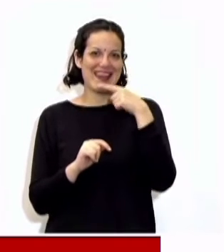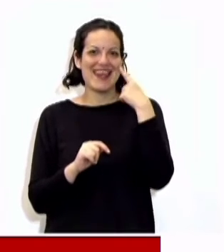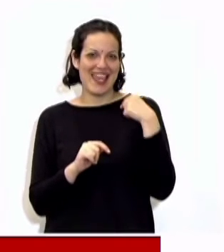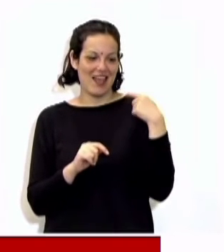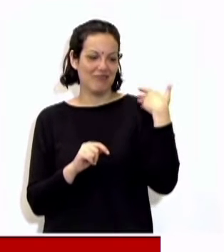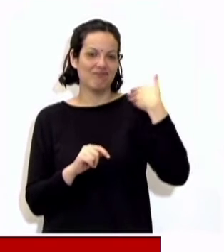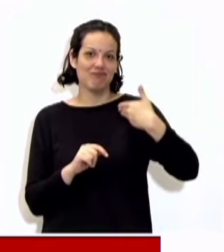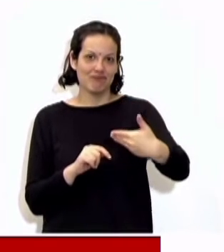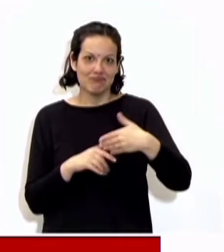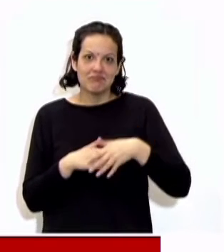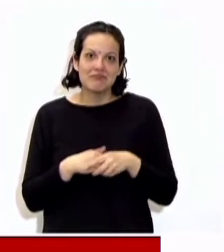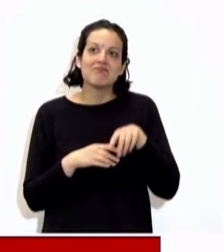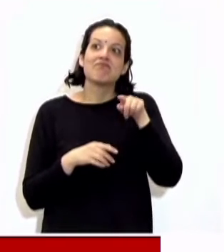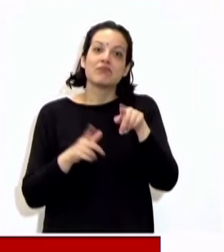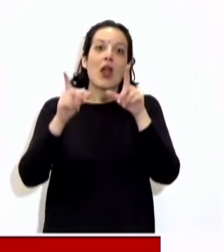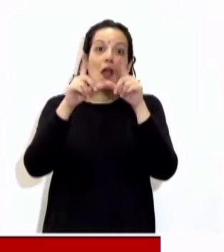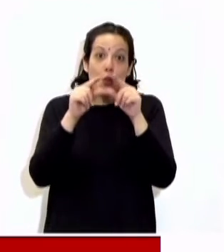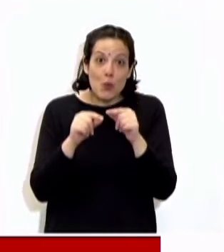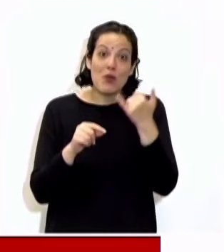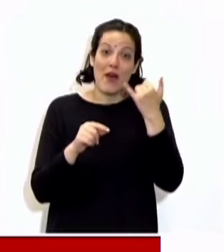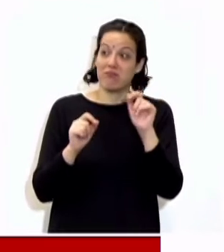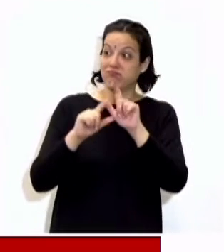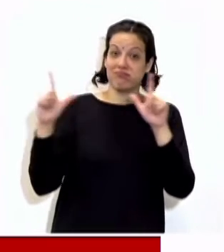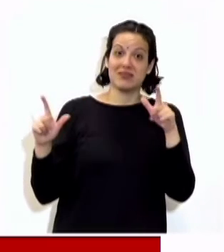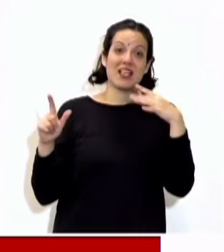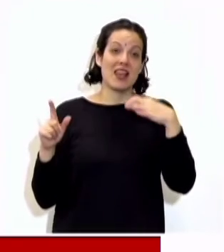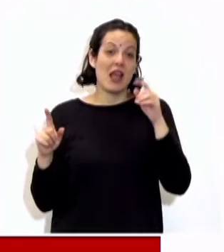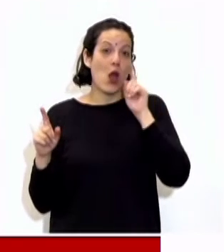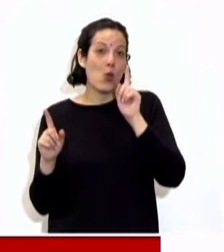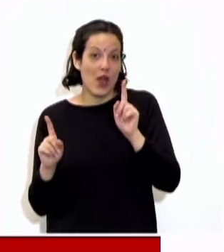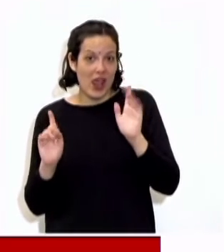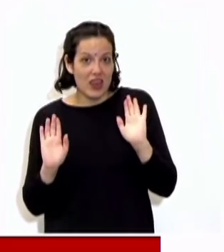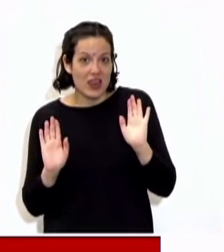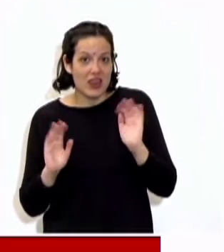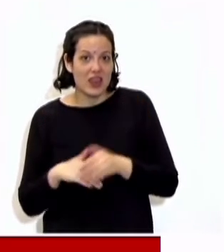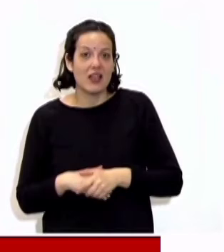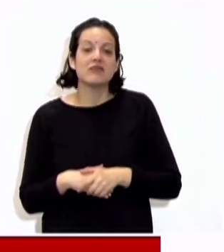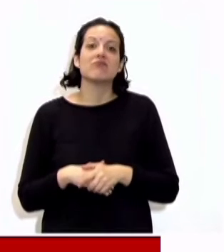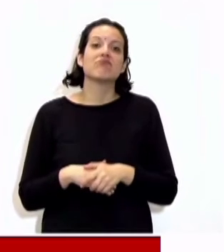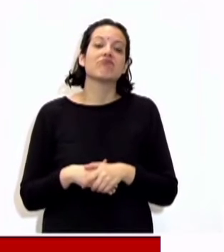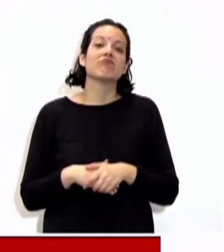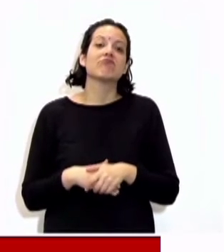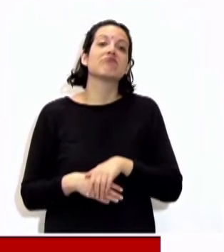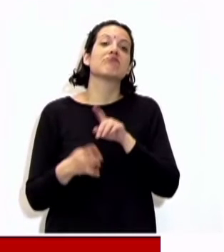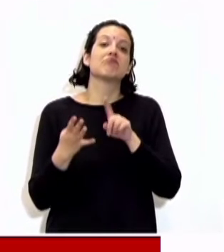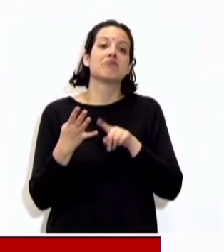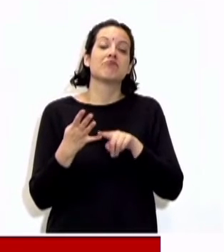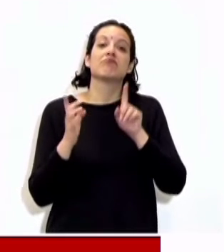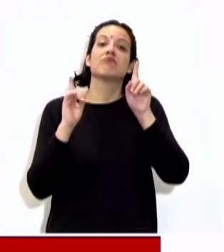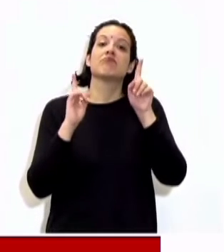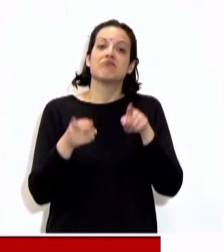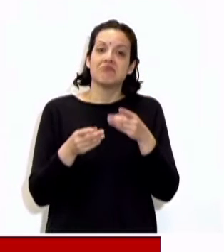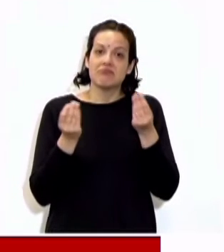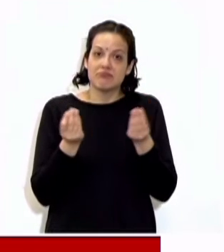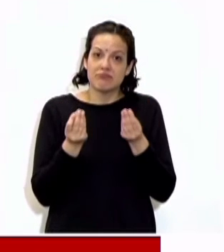hay que evaluarlos con precaución, por lo menos durante este periodo. También vamos a hablar en relación